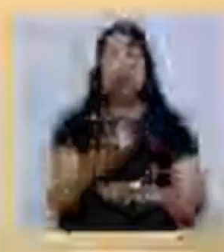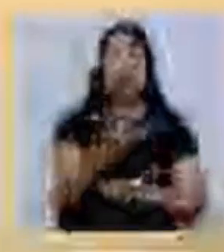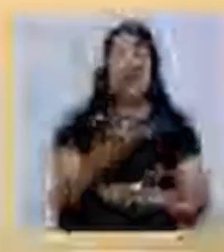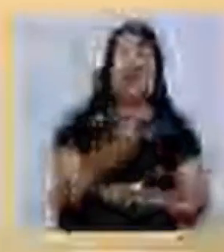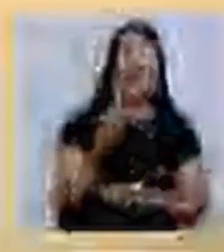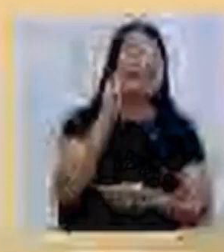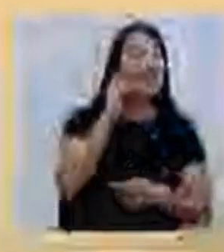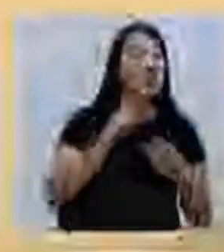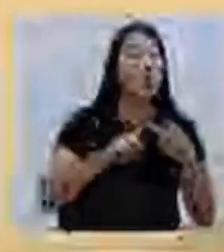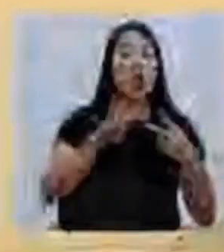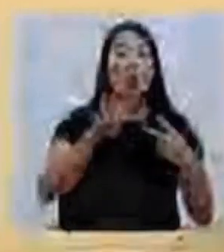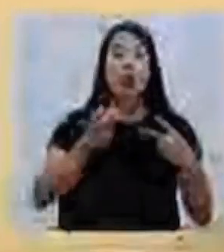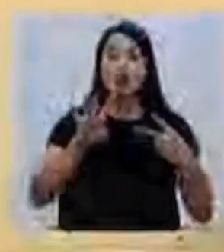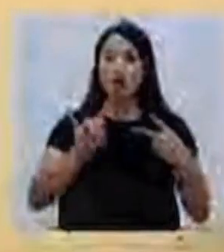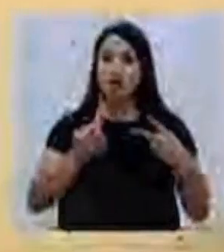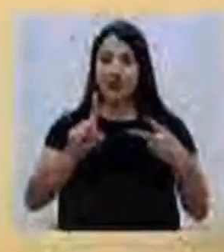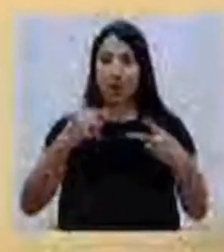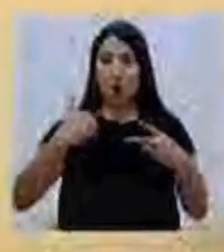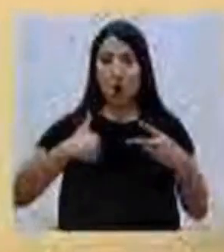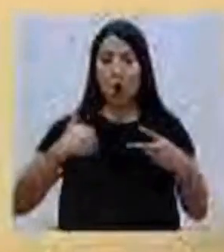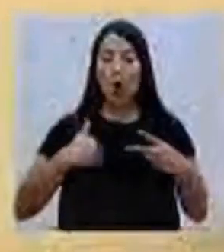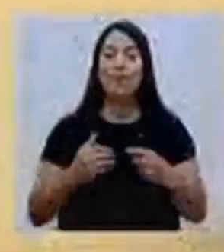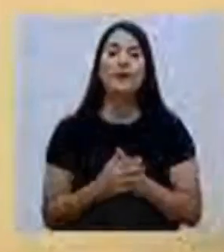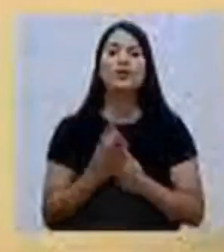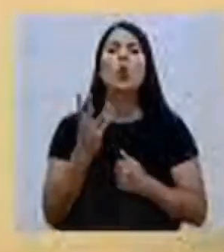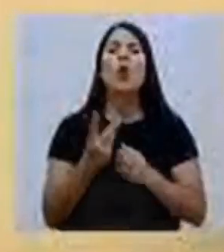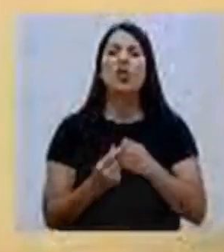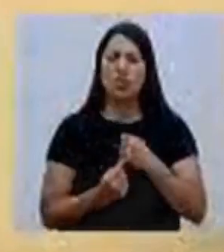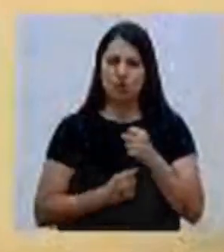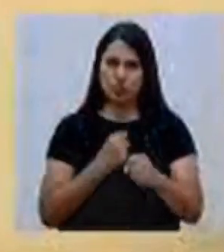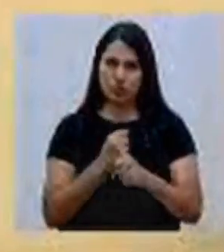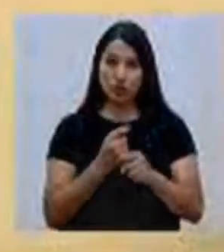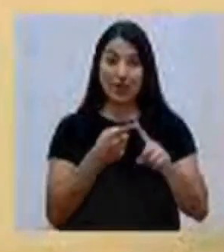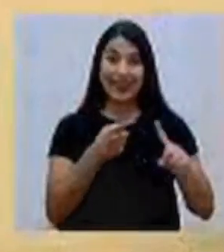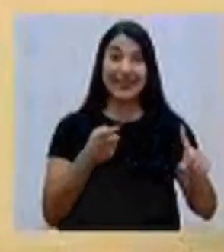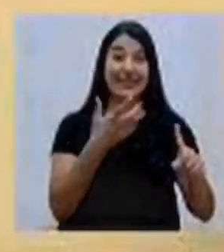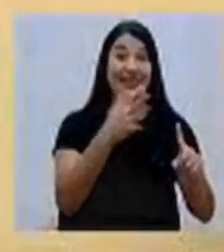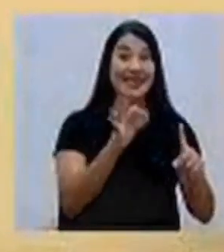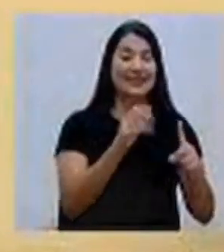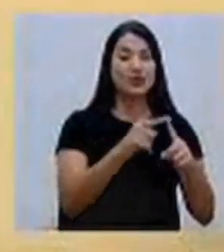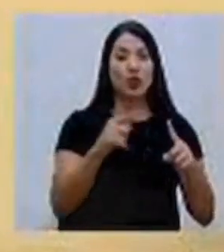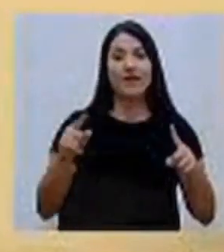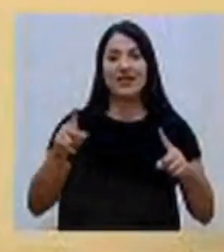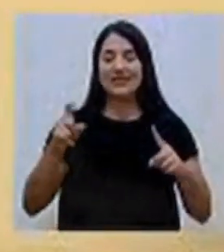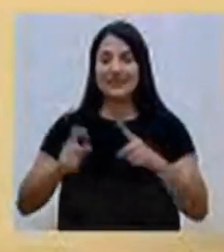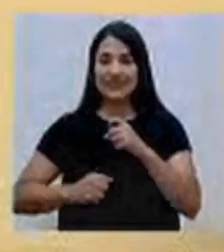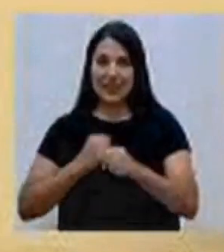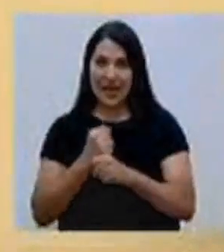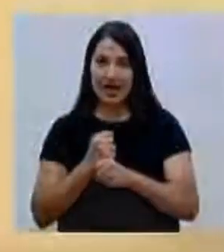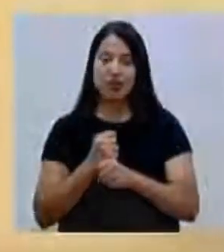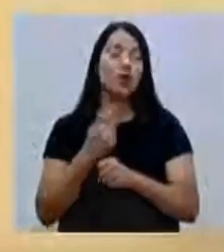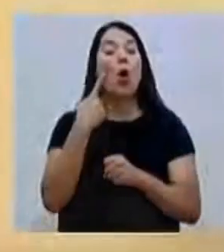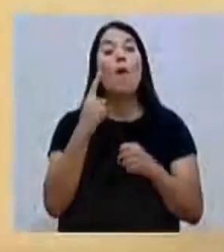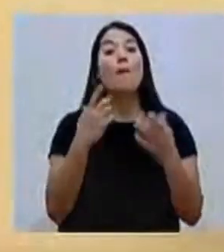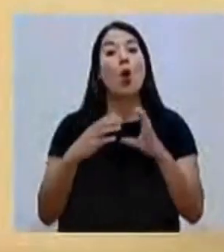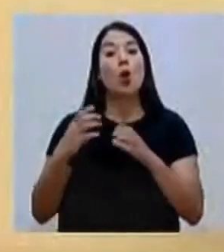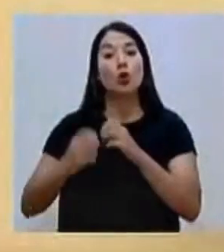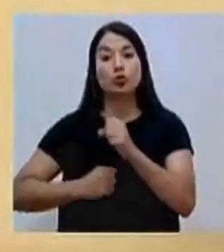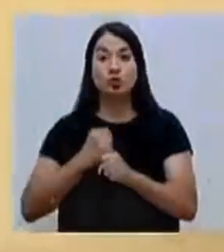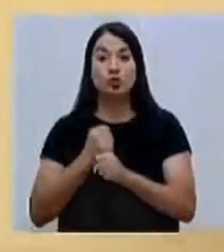481 hombres, con un rango de edad que va desde los 19 hasta los 100 años. Por edad tenemos